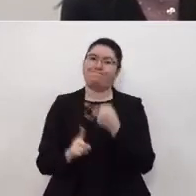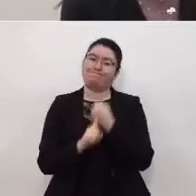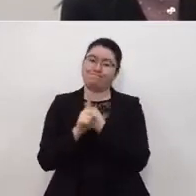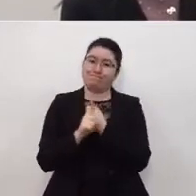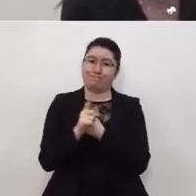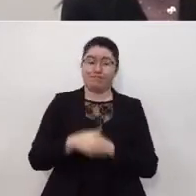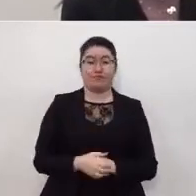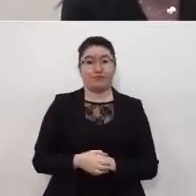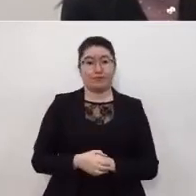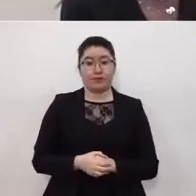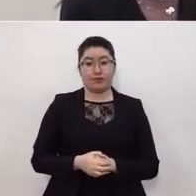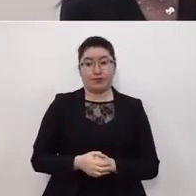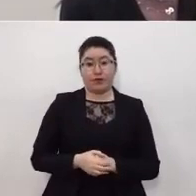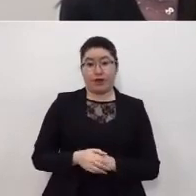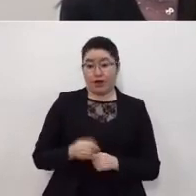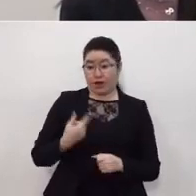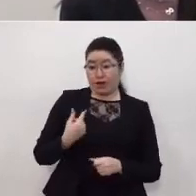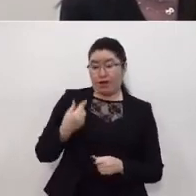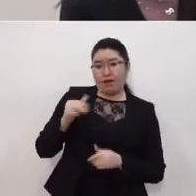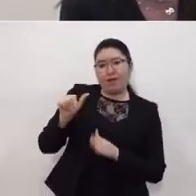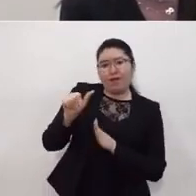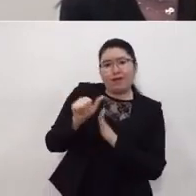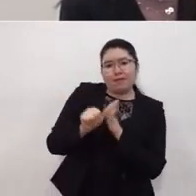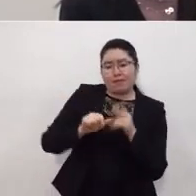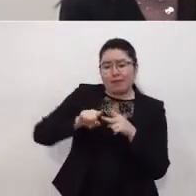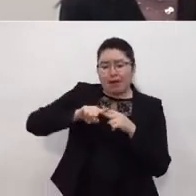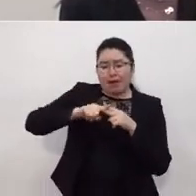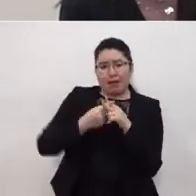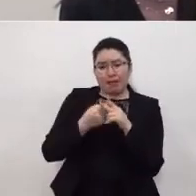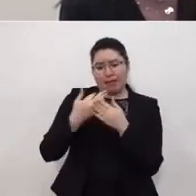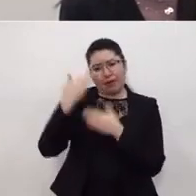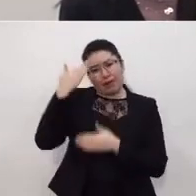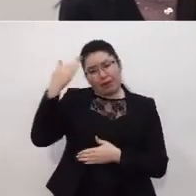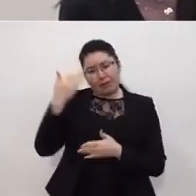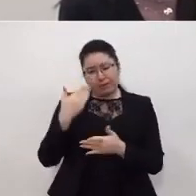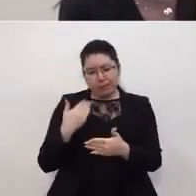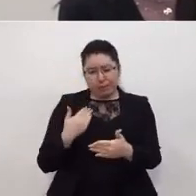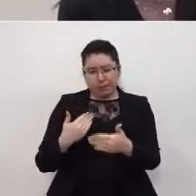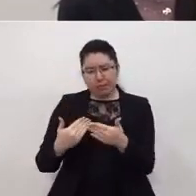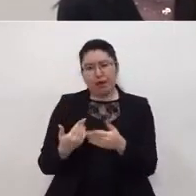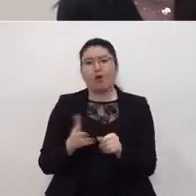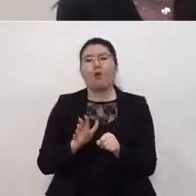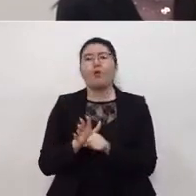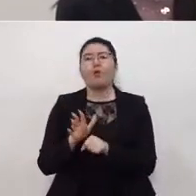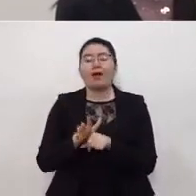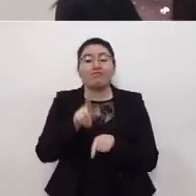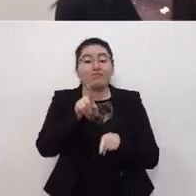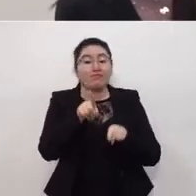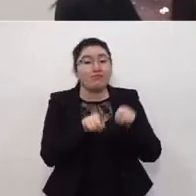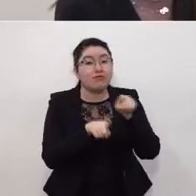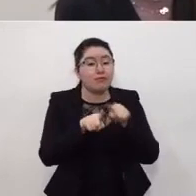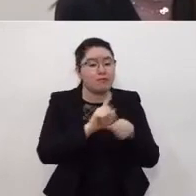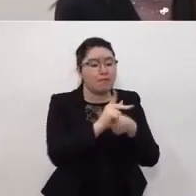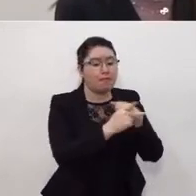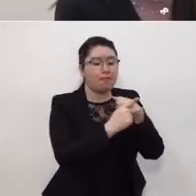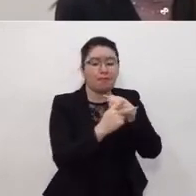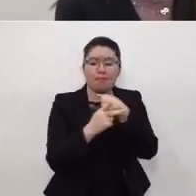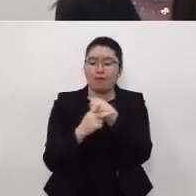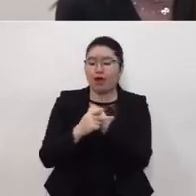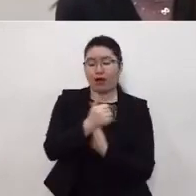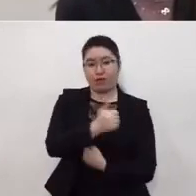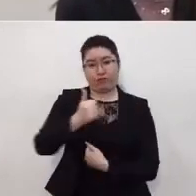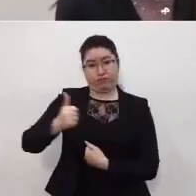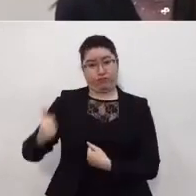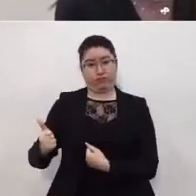temporalidad en que ocurre, en qué meses, en qué duración, depende mucho de las condiciones de cada país,